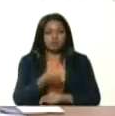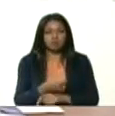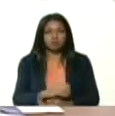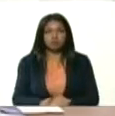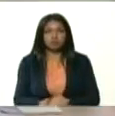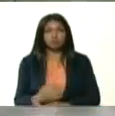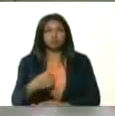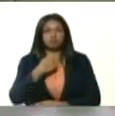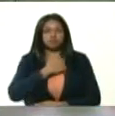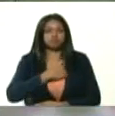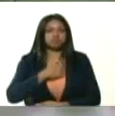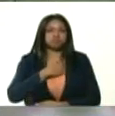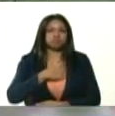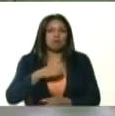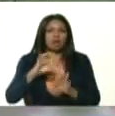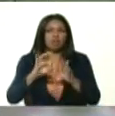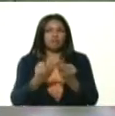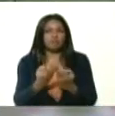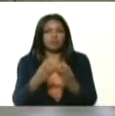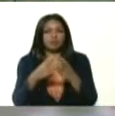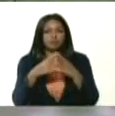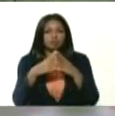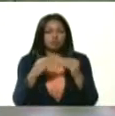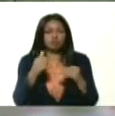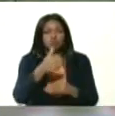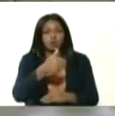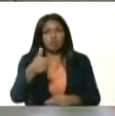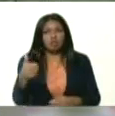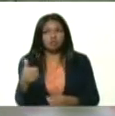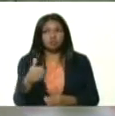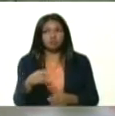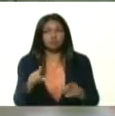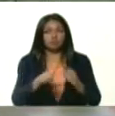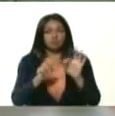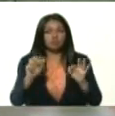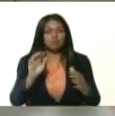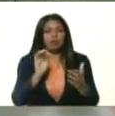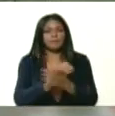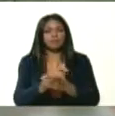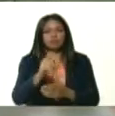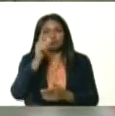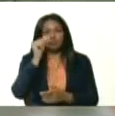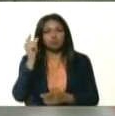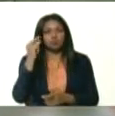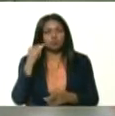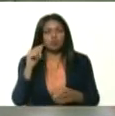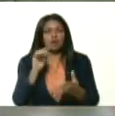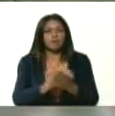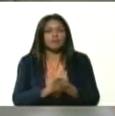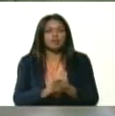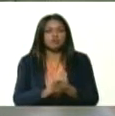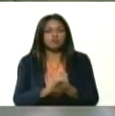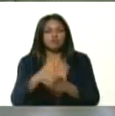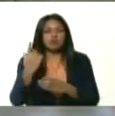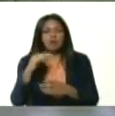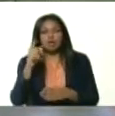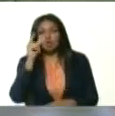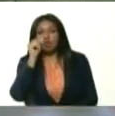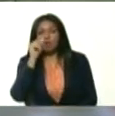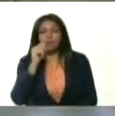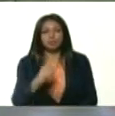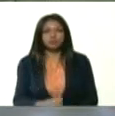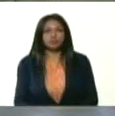mis condolencias a ustedes, a la familia y a todos, todos los amigos, amigas, compañeros del teniente